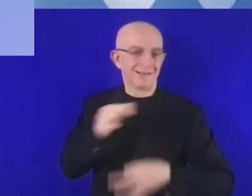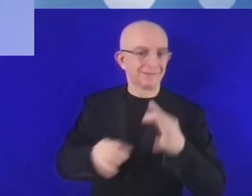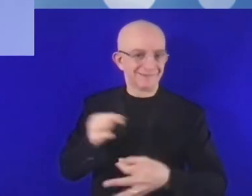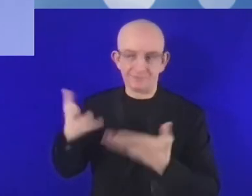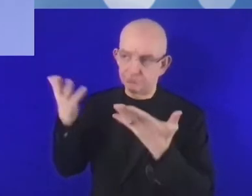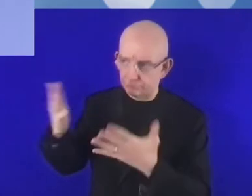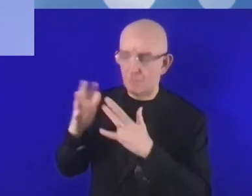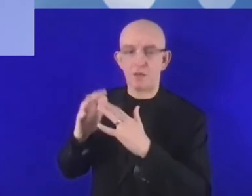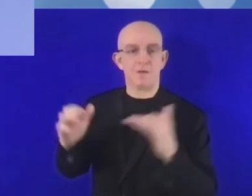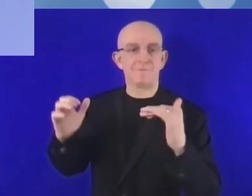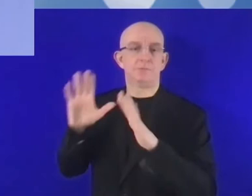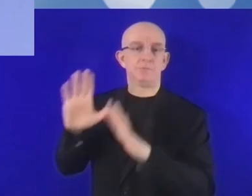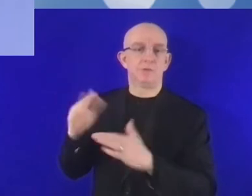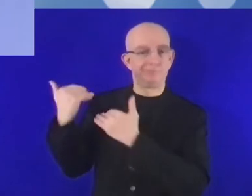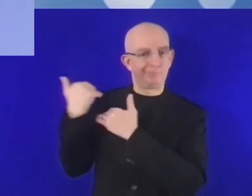ser transparente.